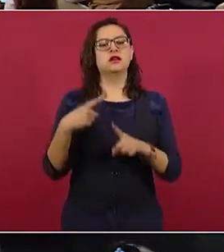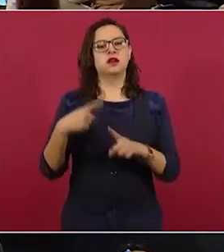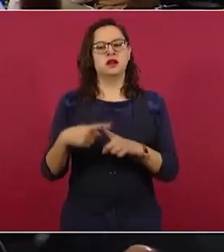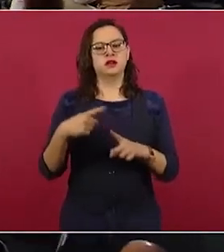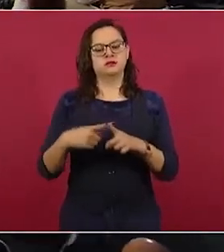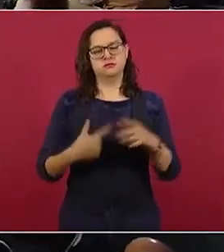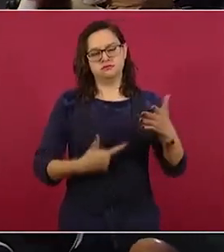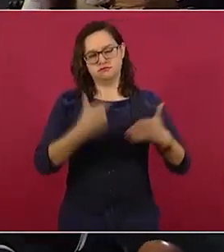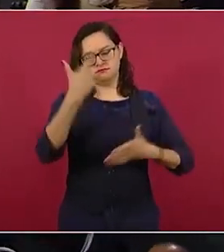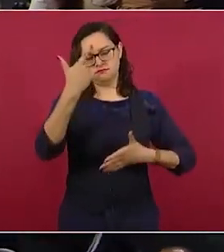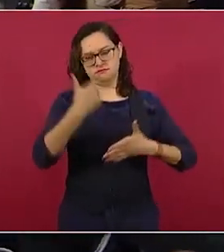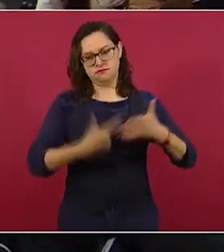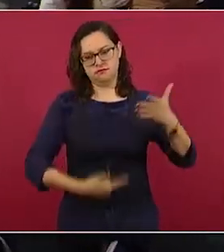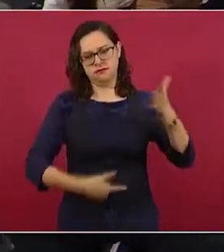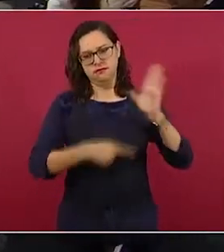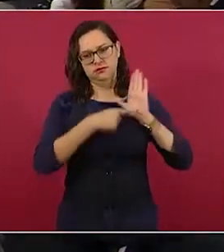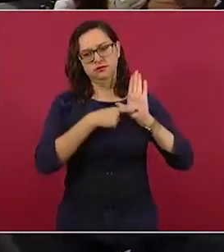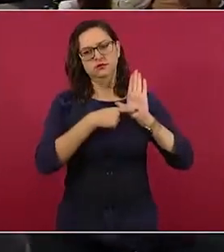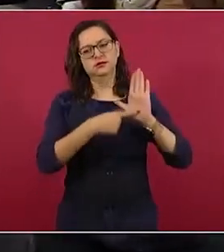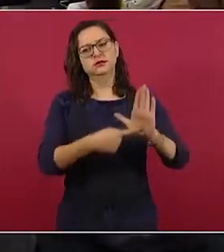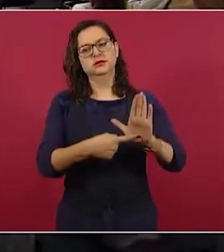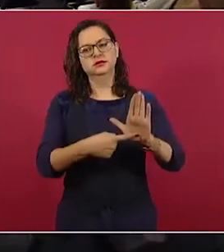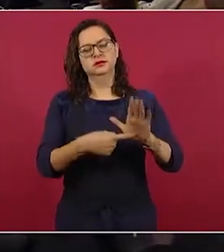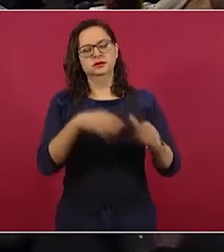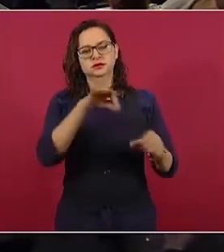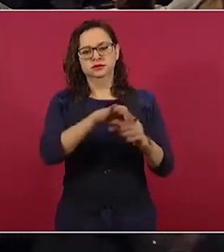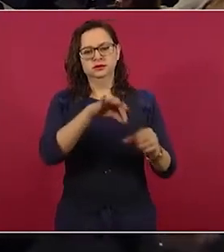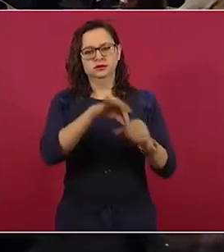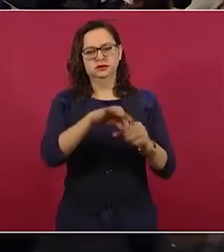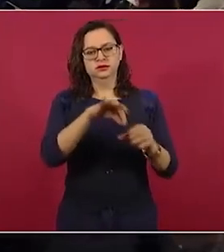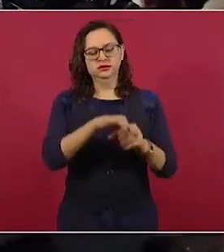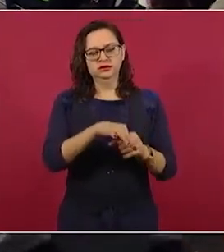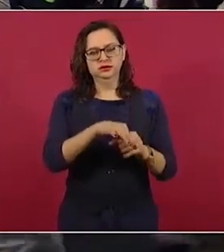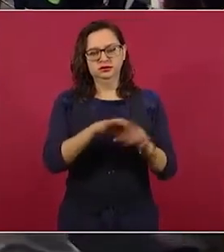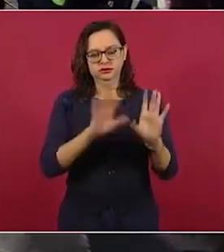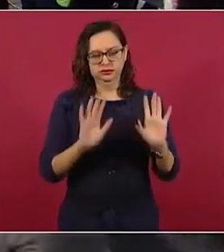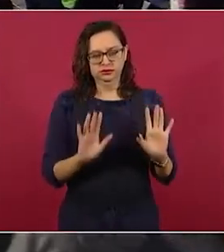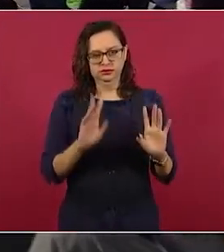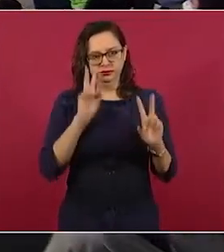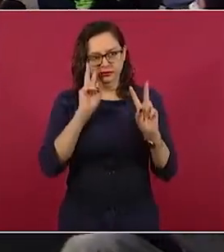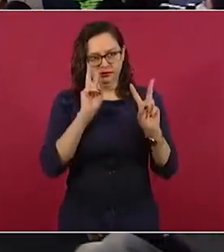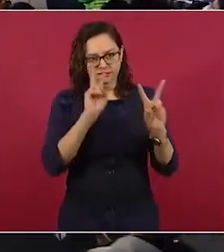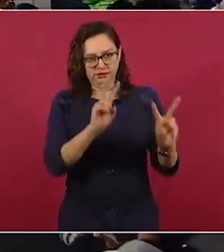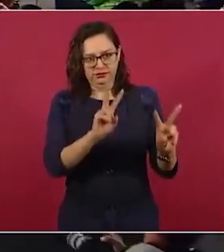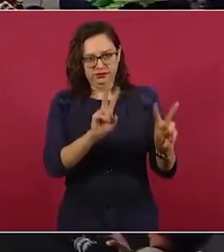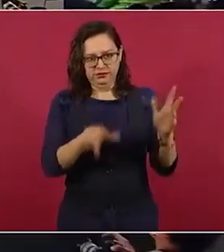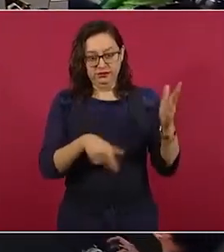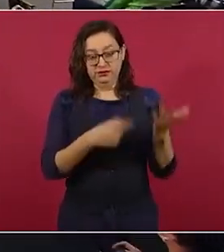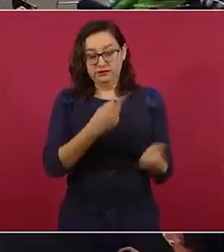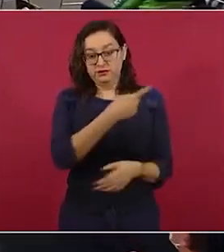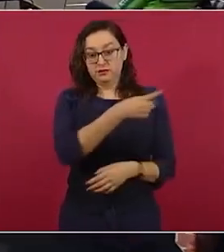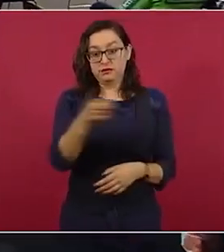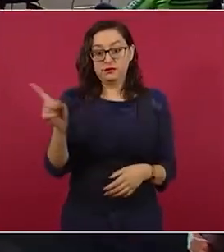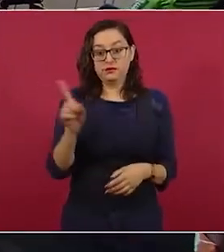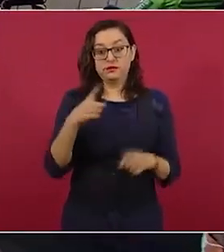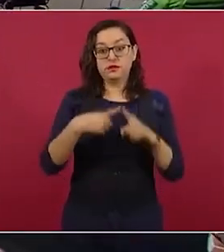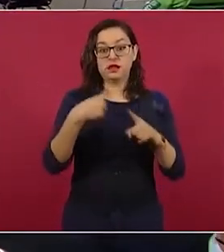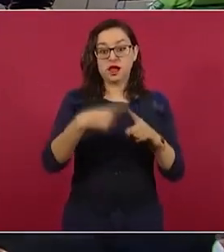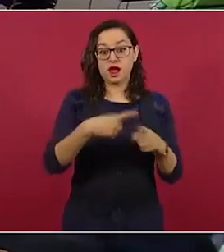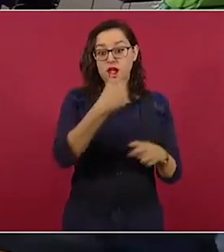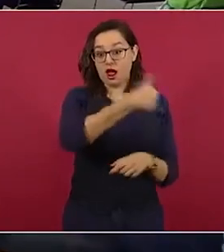Nada más los votos, ya uno por uno, ya se los dejo de tarea a ustedes.